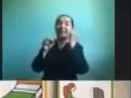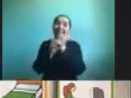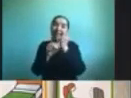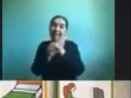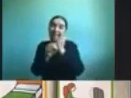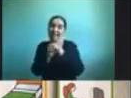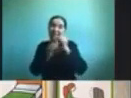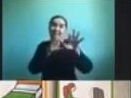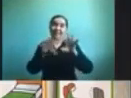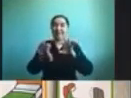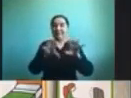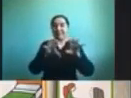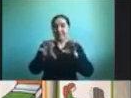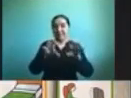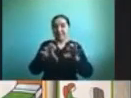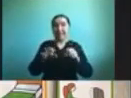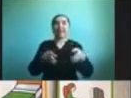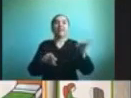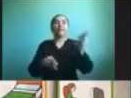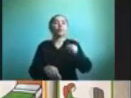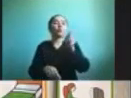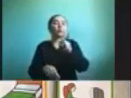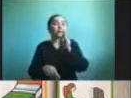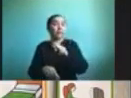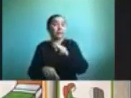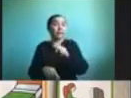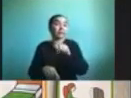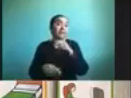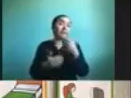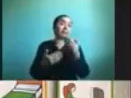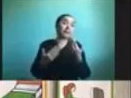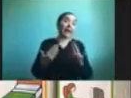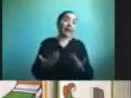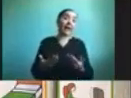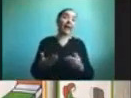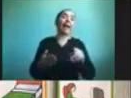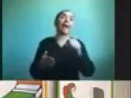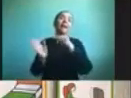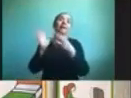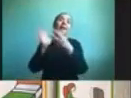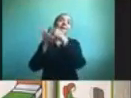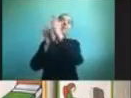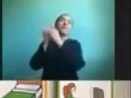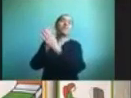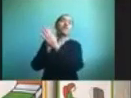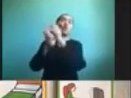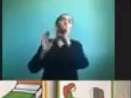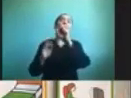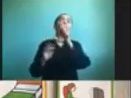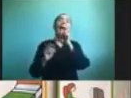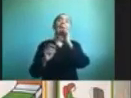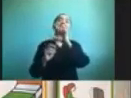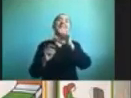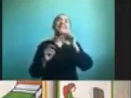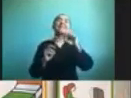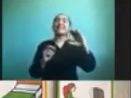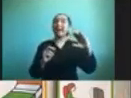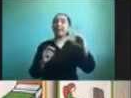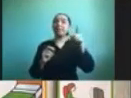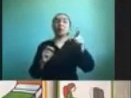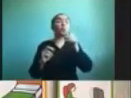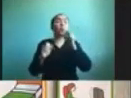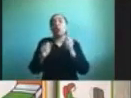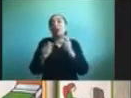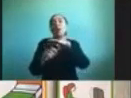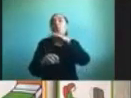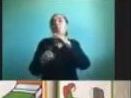armar rutinas entonces si bien aquí tenemos pictogramas de Arasac igual pueden usar las imágenes que sean más significativas para sus hijos